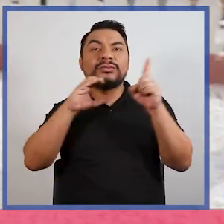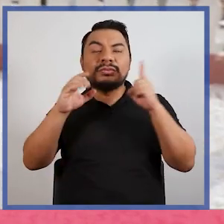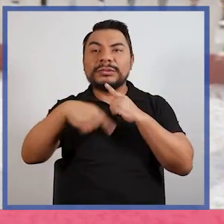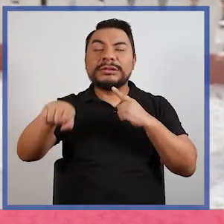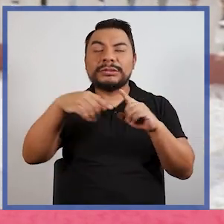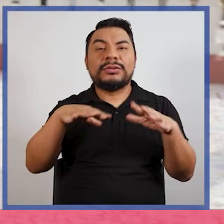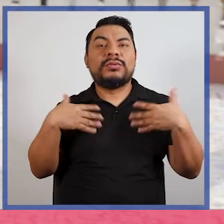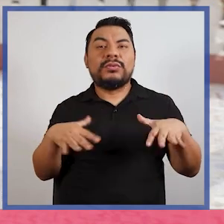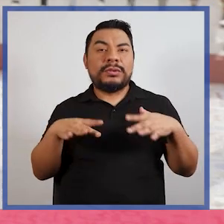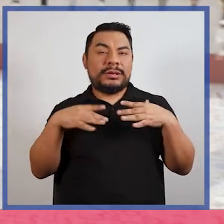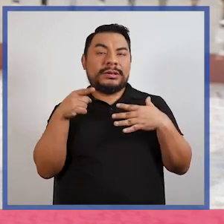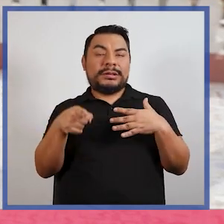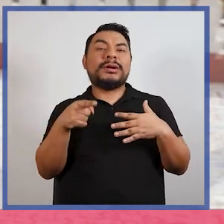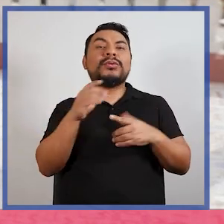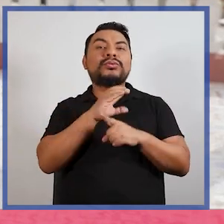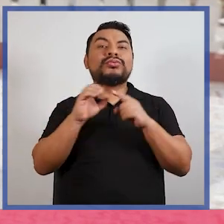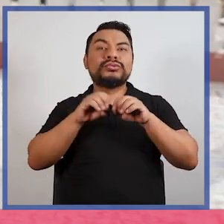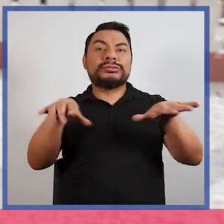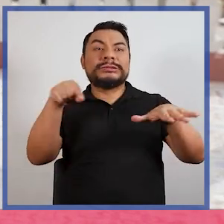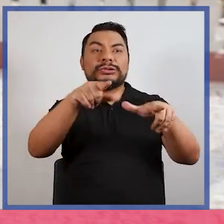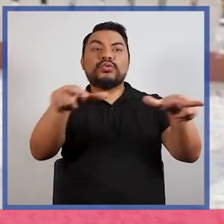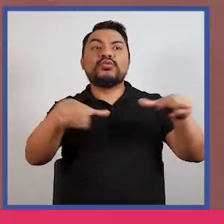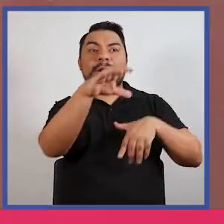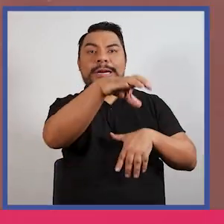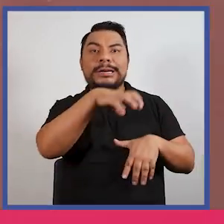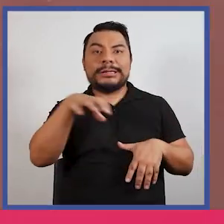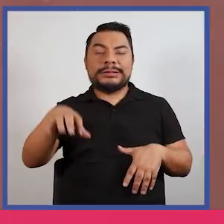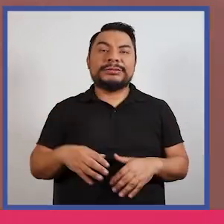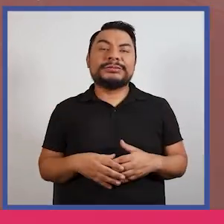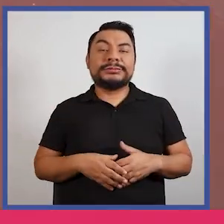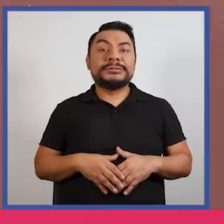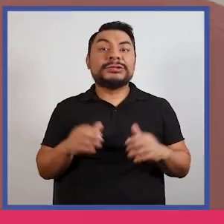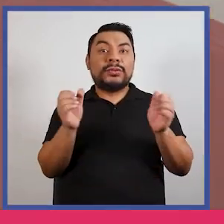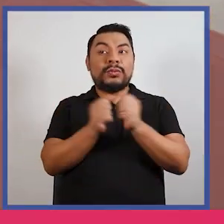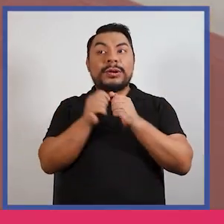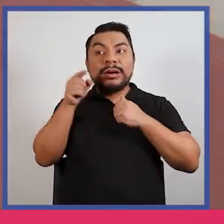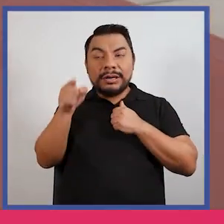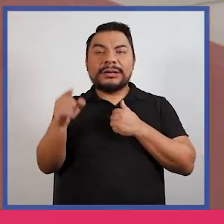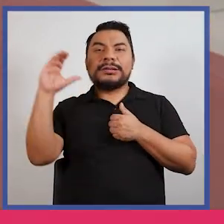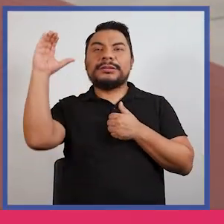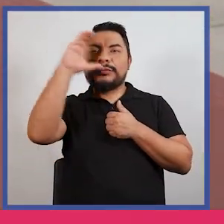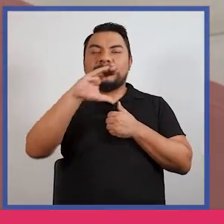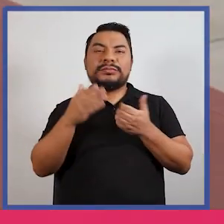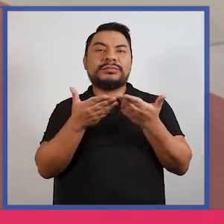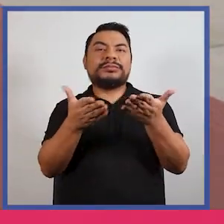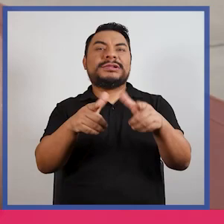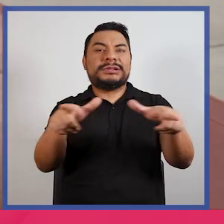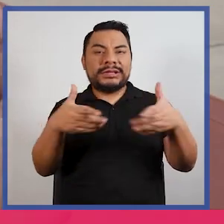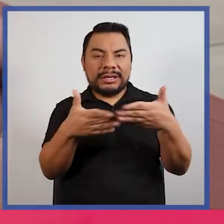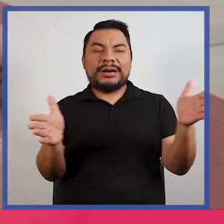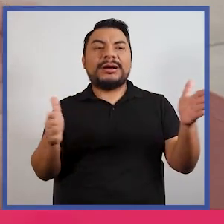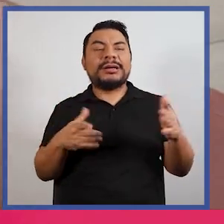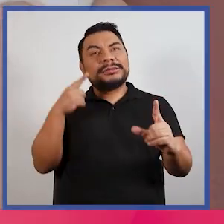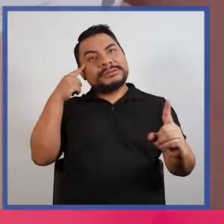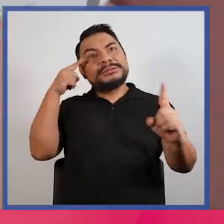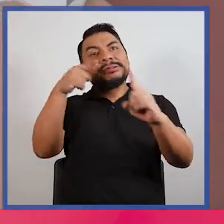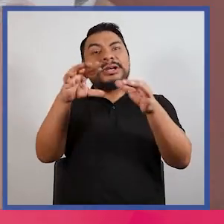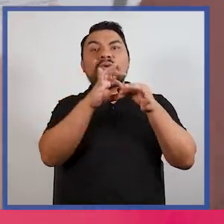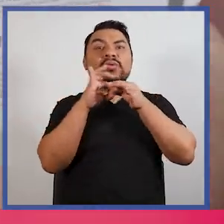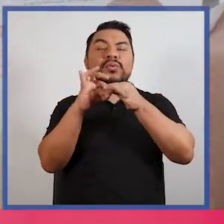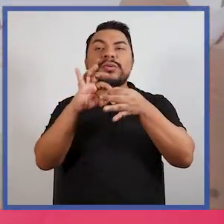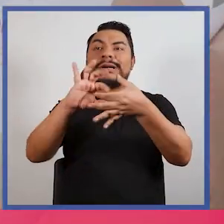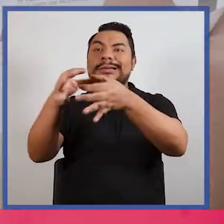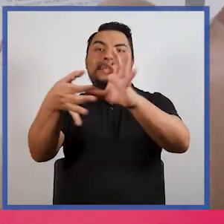culturales la riqueza del ecosistema cultural de estos distritos. Con ello, buscan crear una gran red que